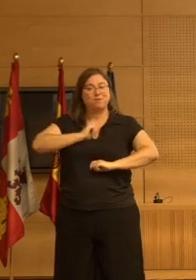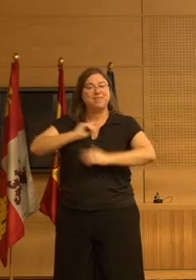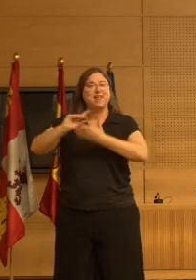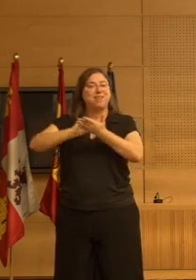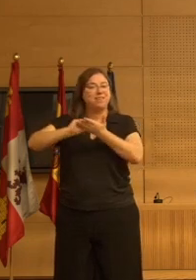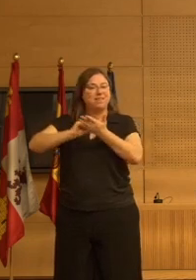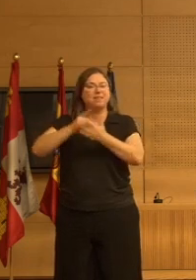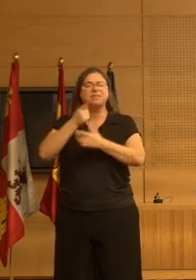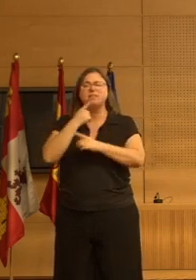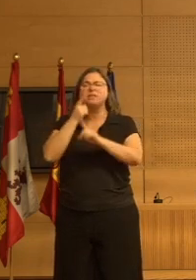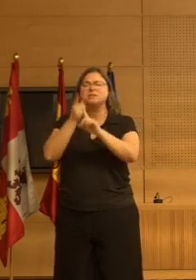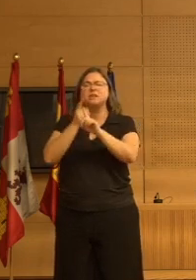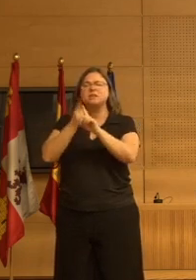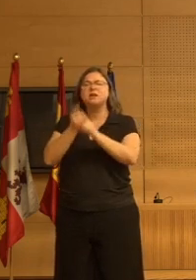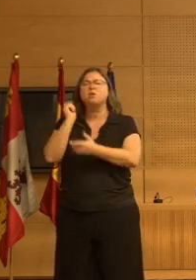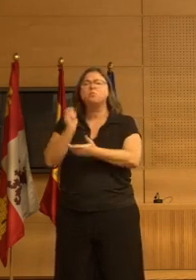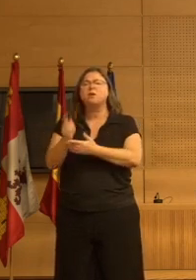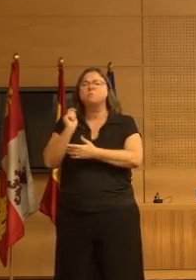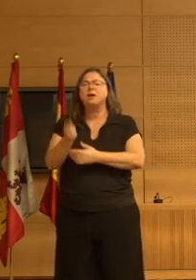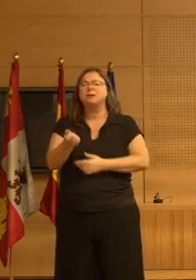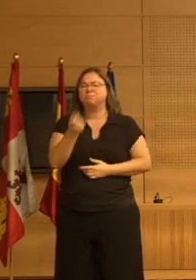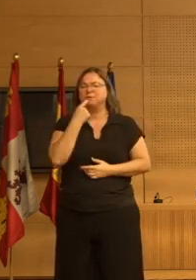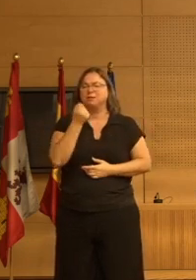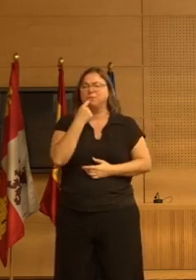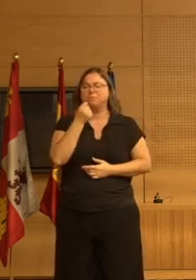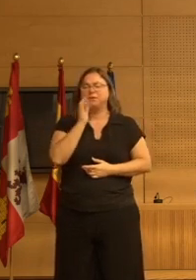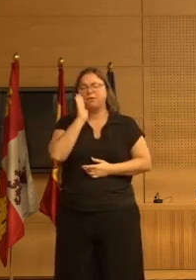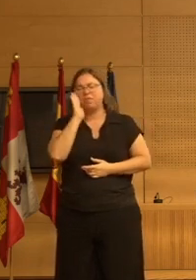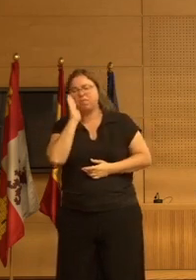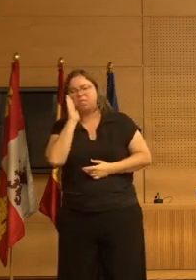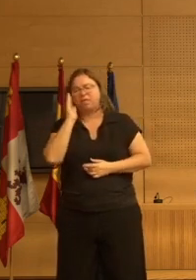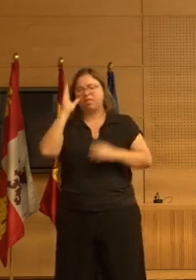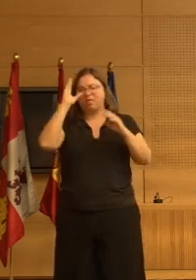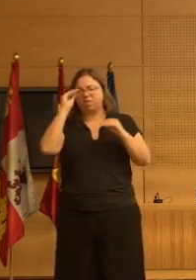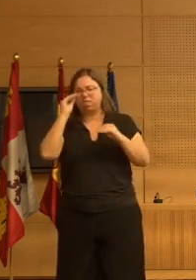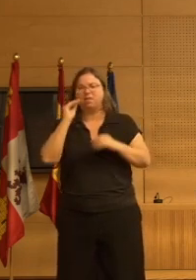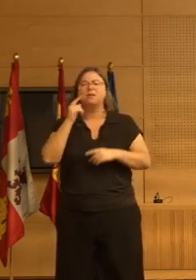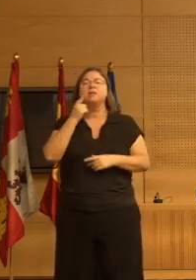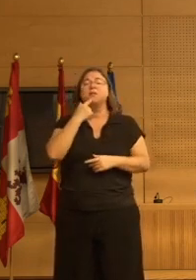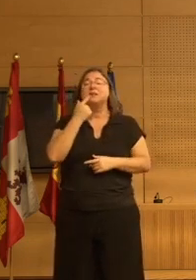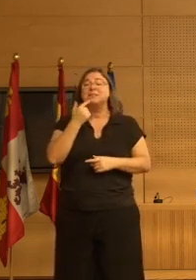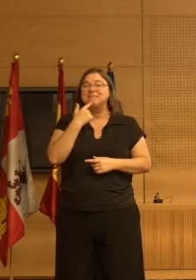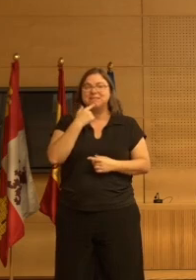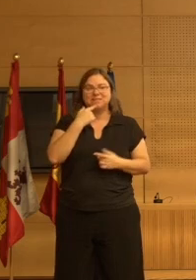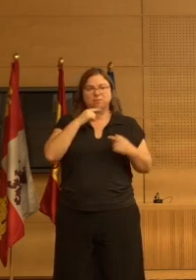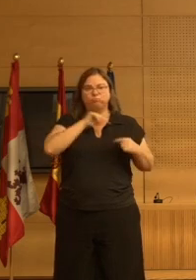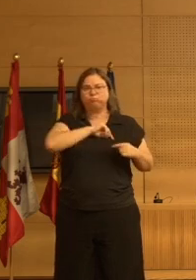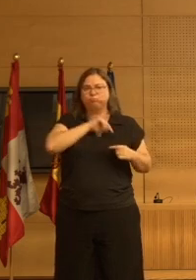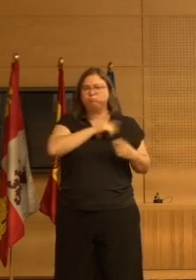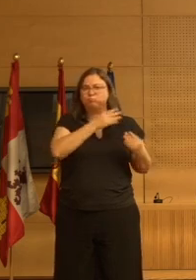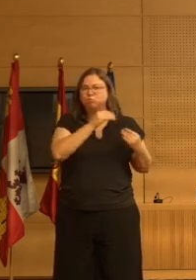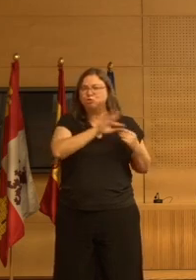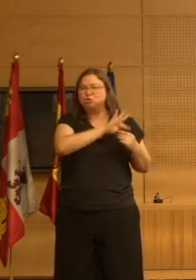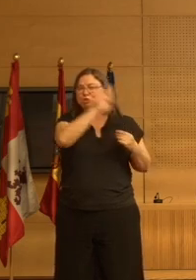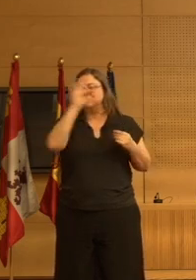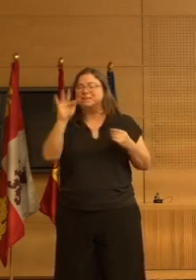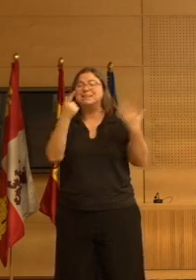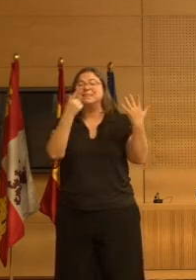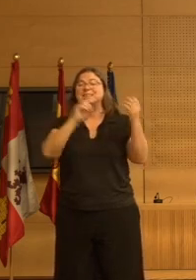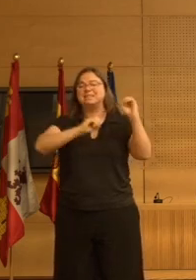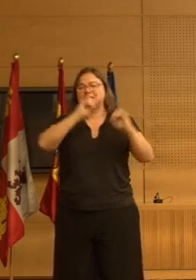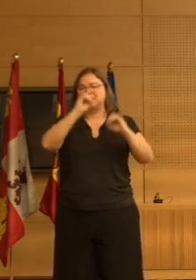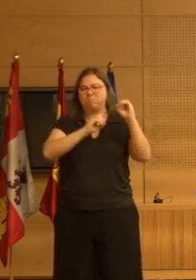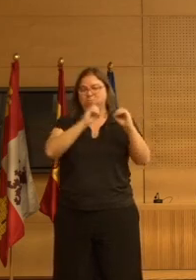la frecuencia de uso de fármacos psicotrópicos. Y fíjense que antidepresivos los utilizan el 60%